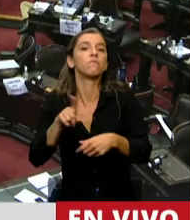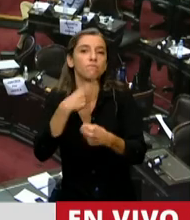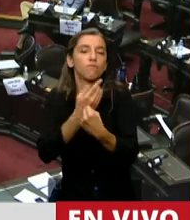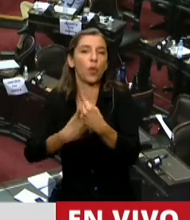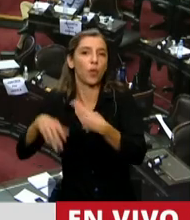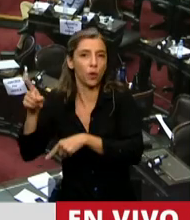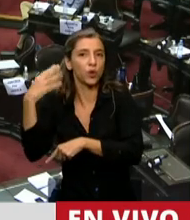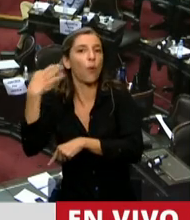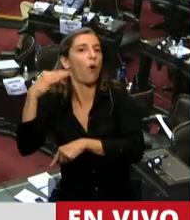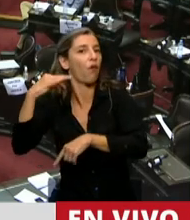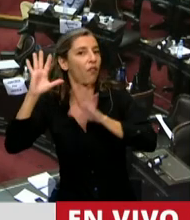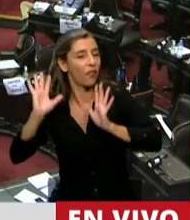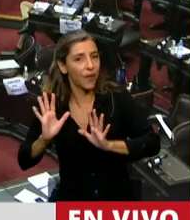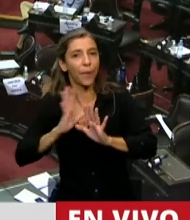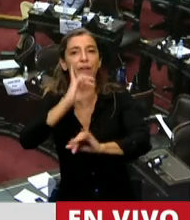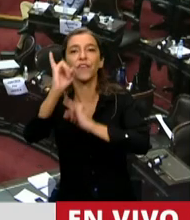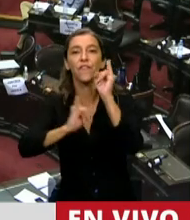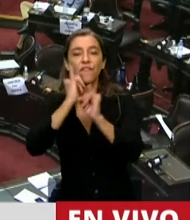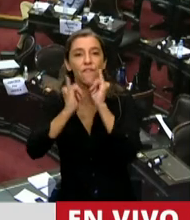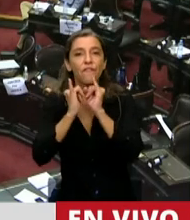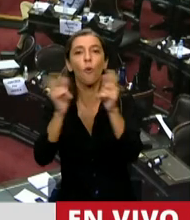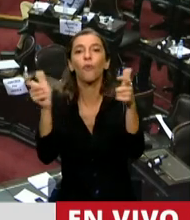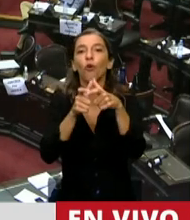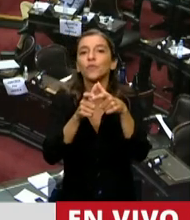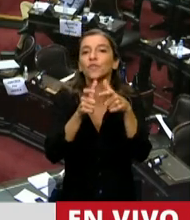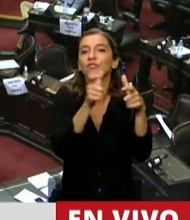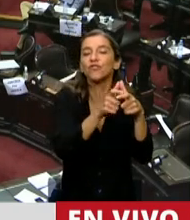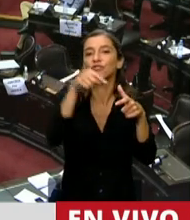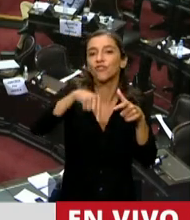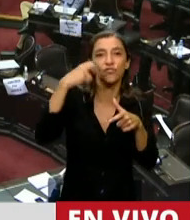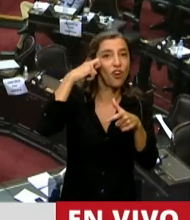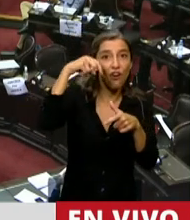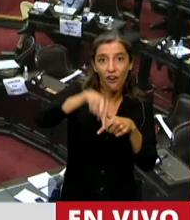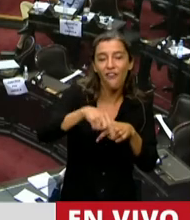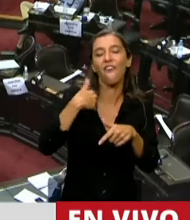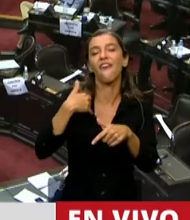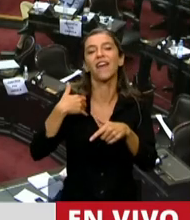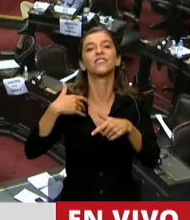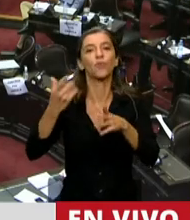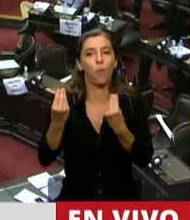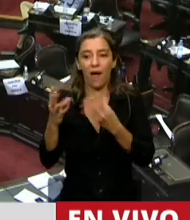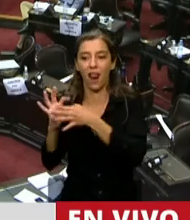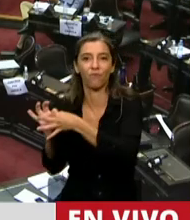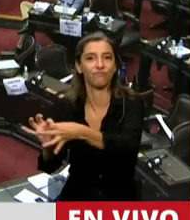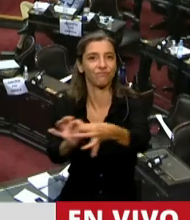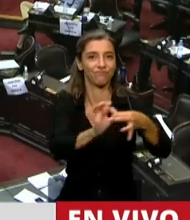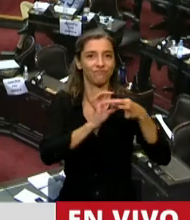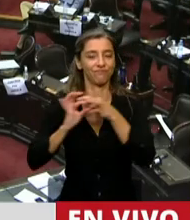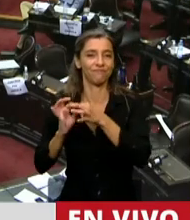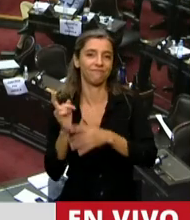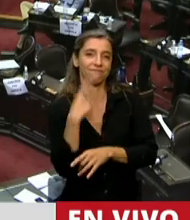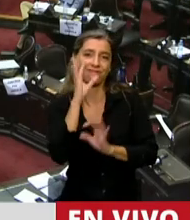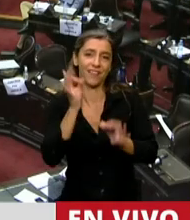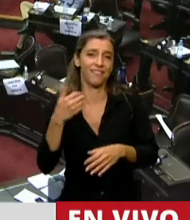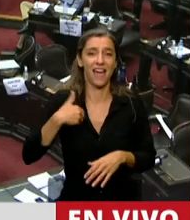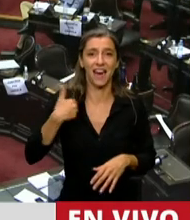anualmente informar a las comisiones del Congreso porque creemos y llegamos a la conclusión de que una política de una